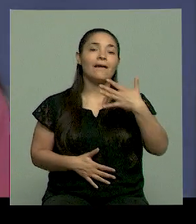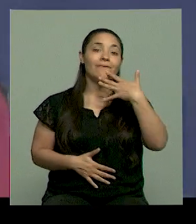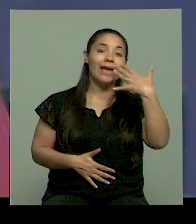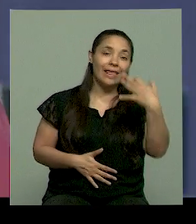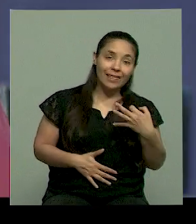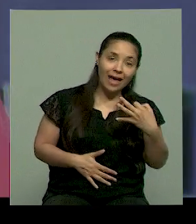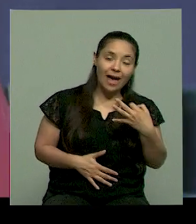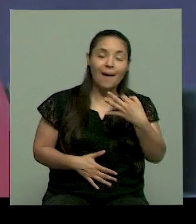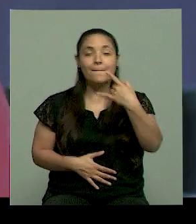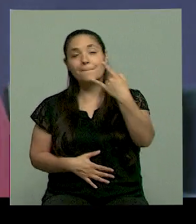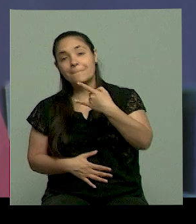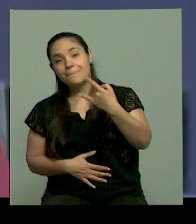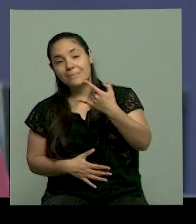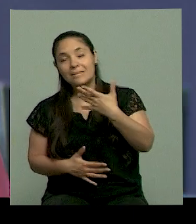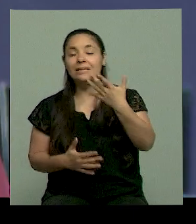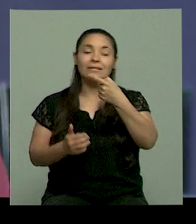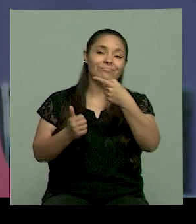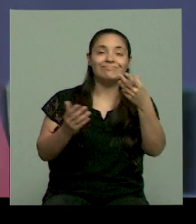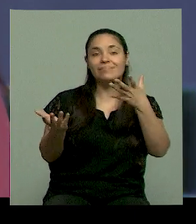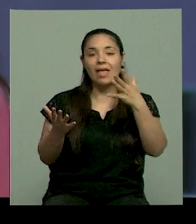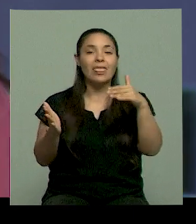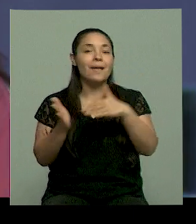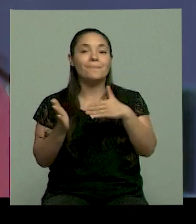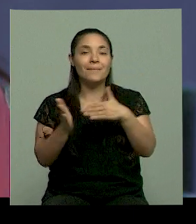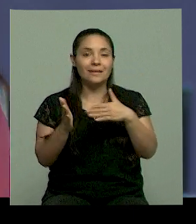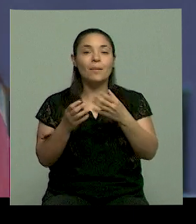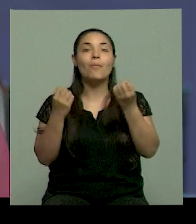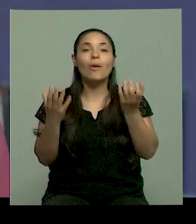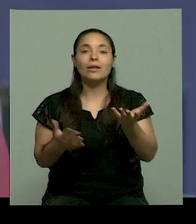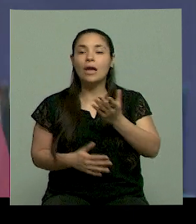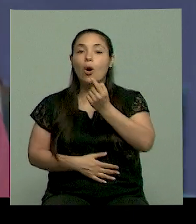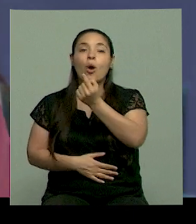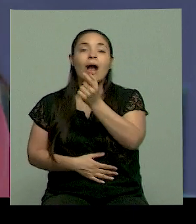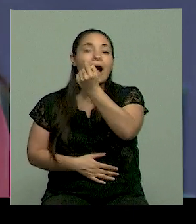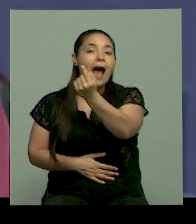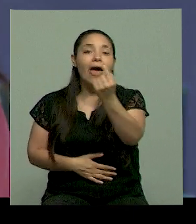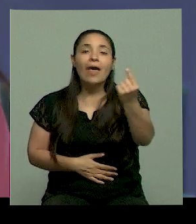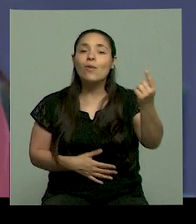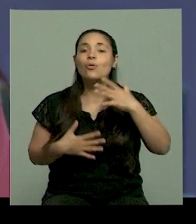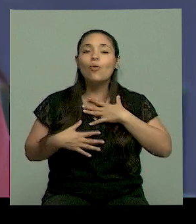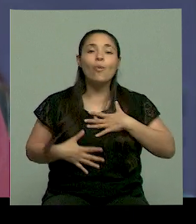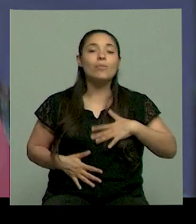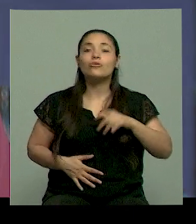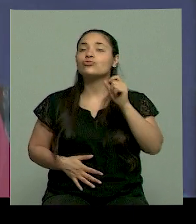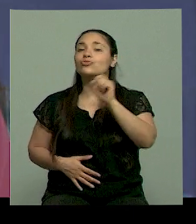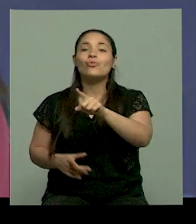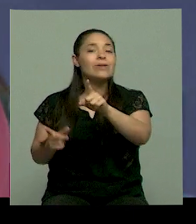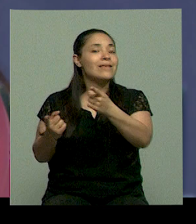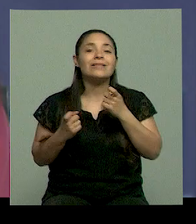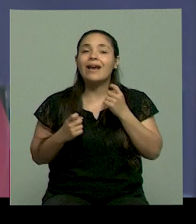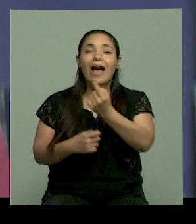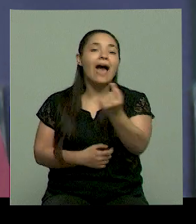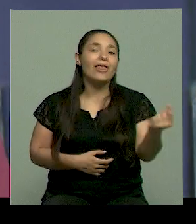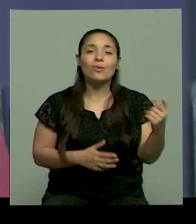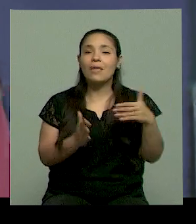verdad y un poquito de mentira, porque lo cierto es que cada cuerpo, cada individuo tiene necesidades particulares independientemente de la